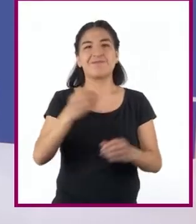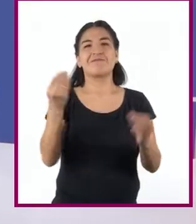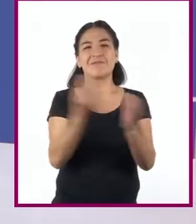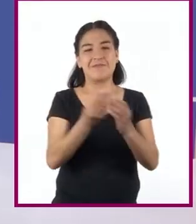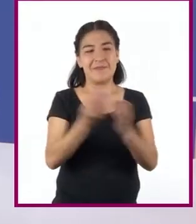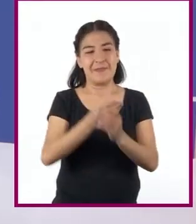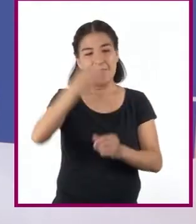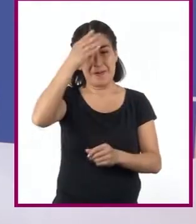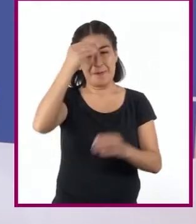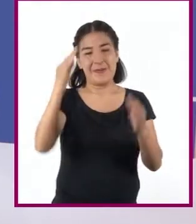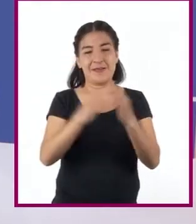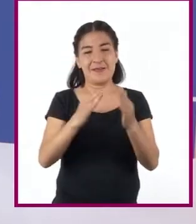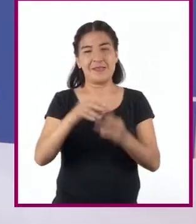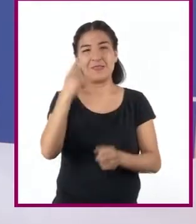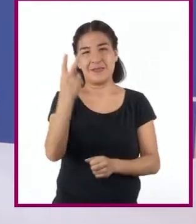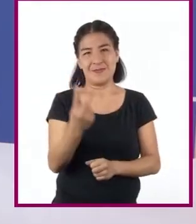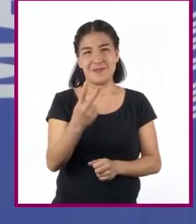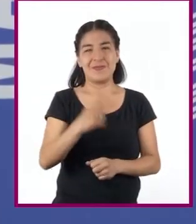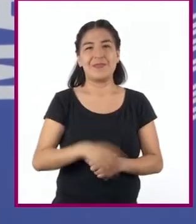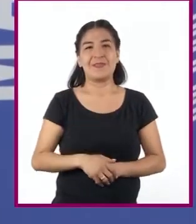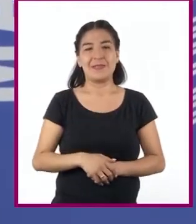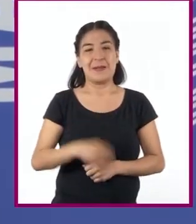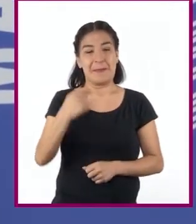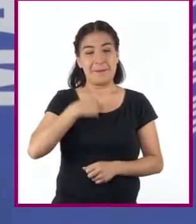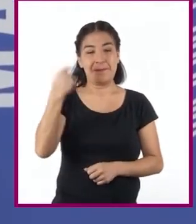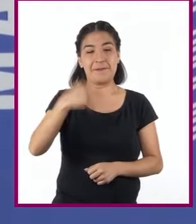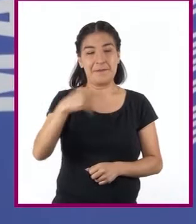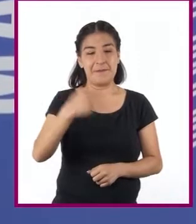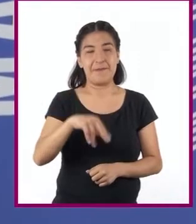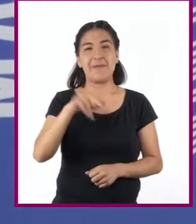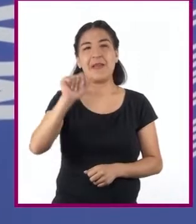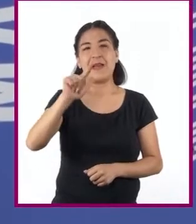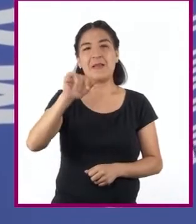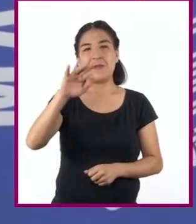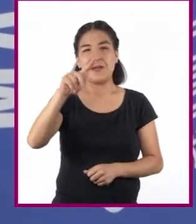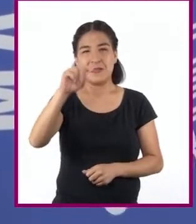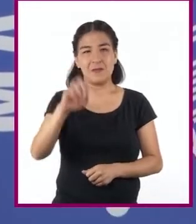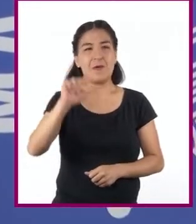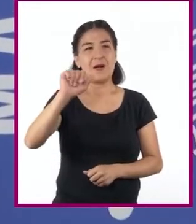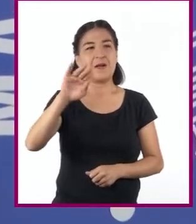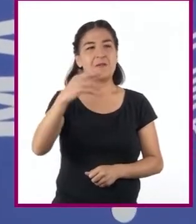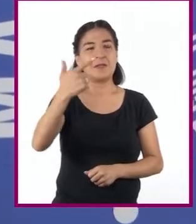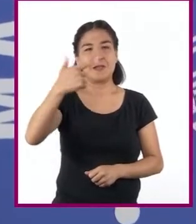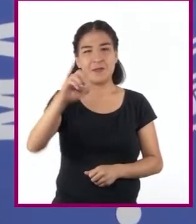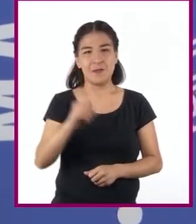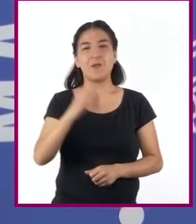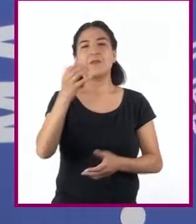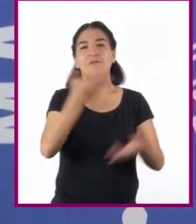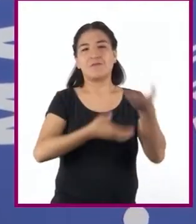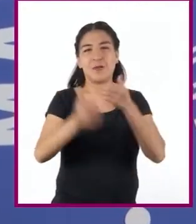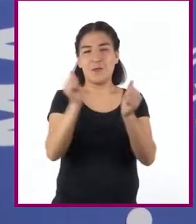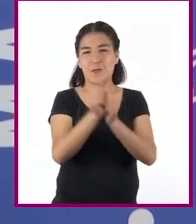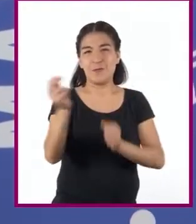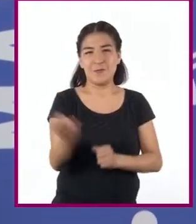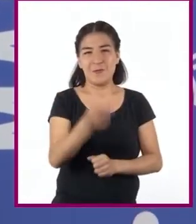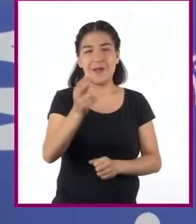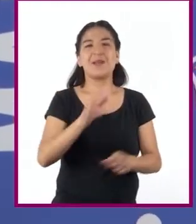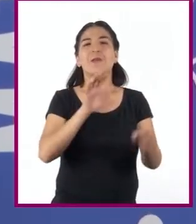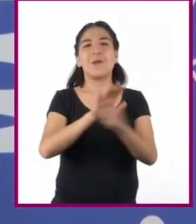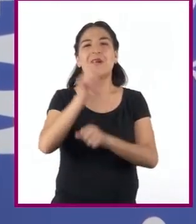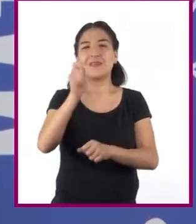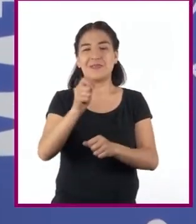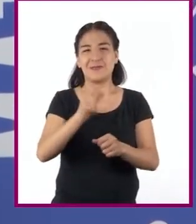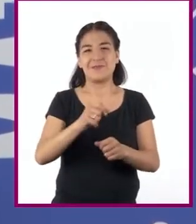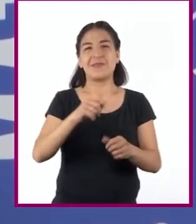de Aprende en Casa 2. Mi nombre es Alberto Ábrego y compartiré con ustedes contenidos relacionados con la